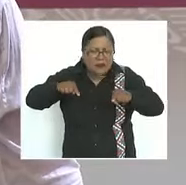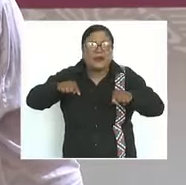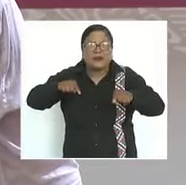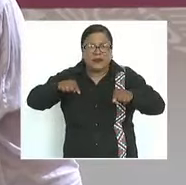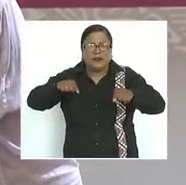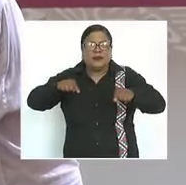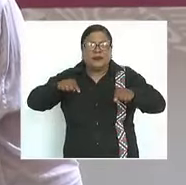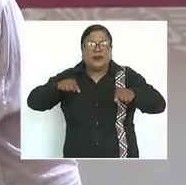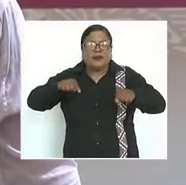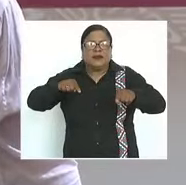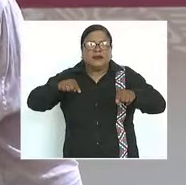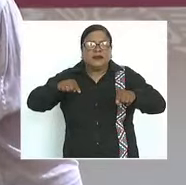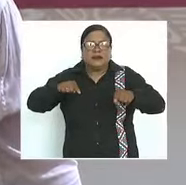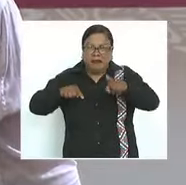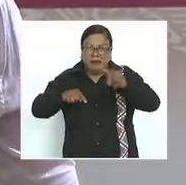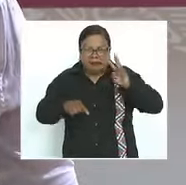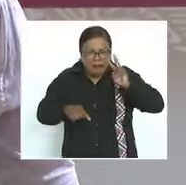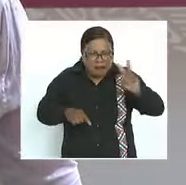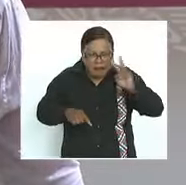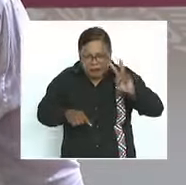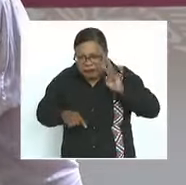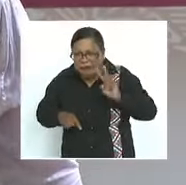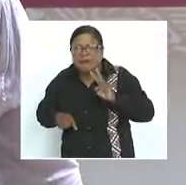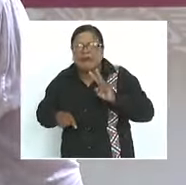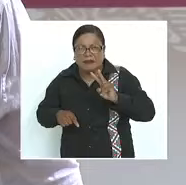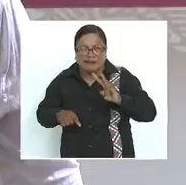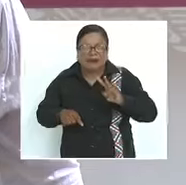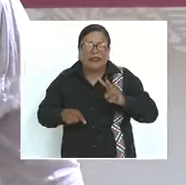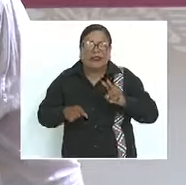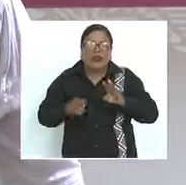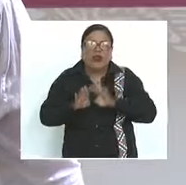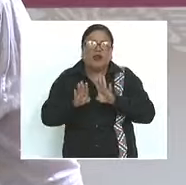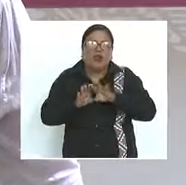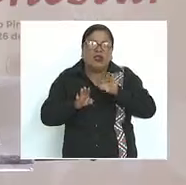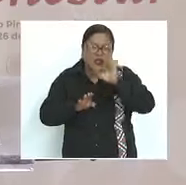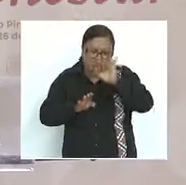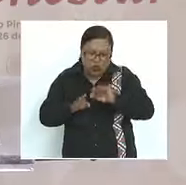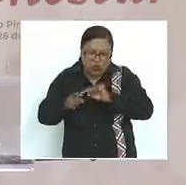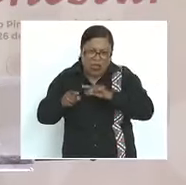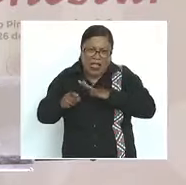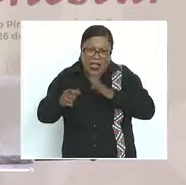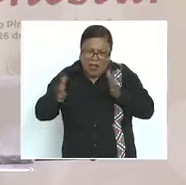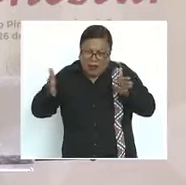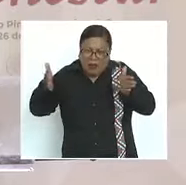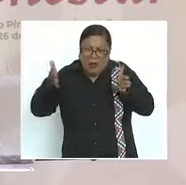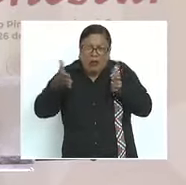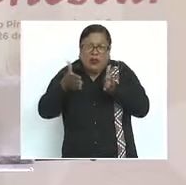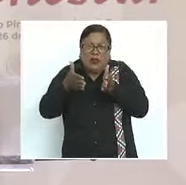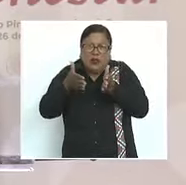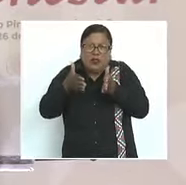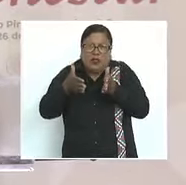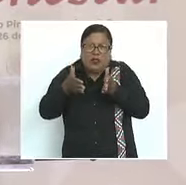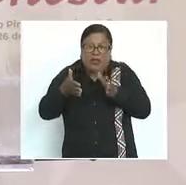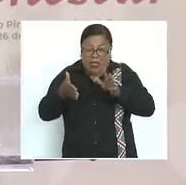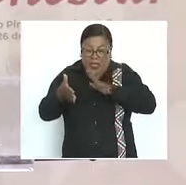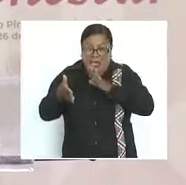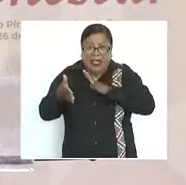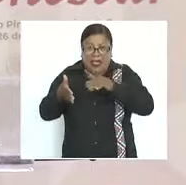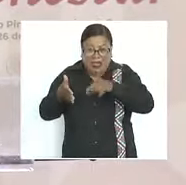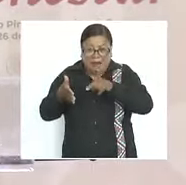de toda América las partes más estrechas para pasar de un océano